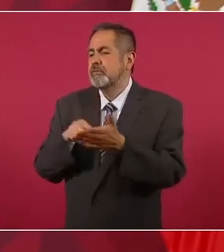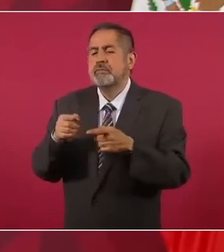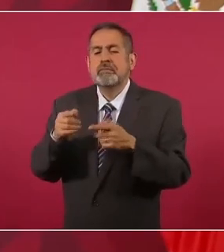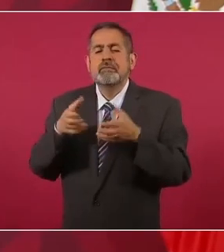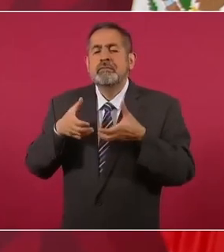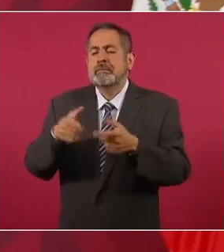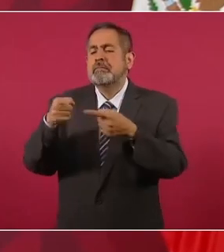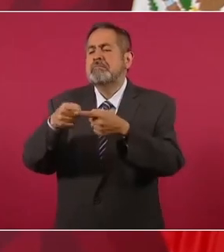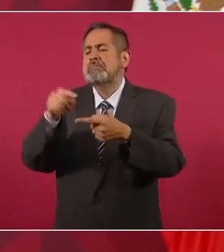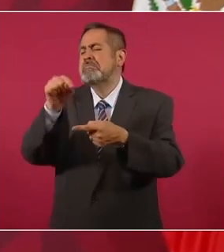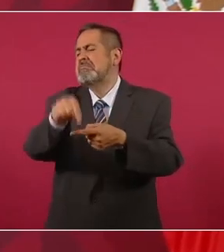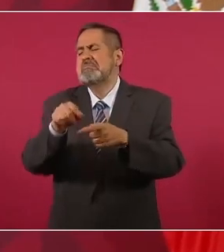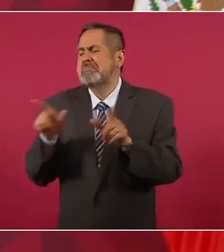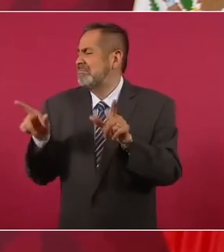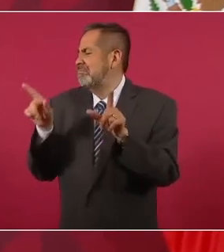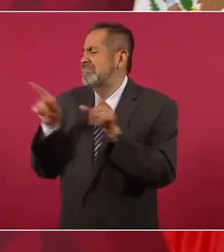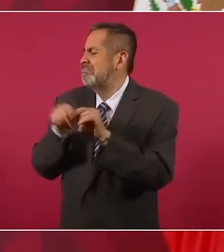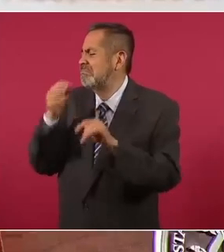tal lugar, ya,